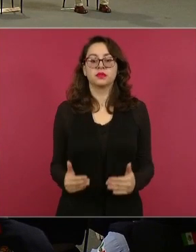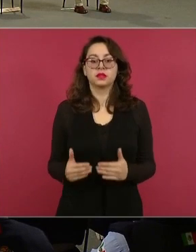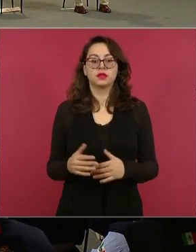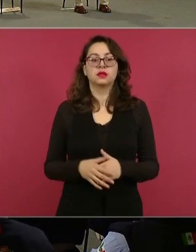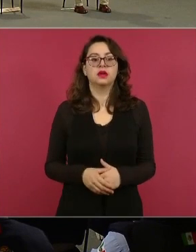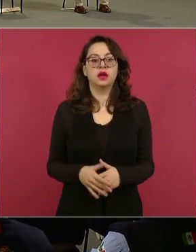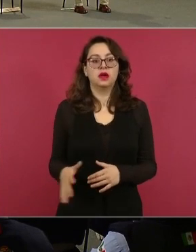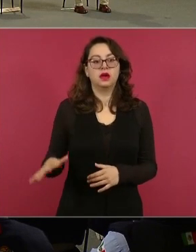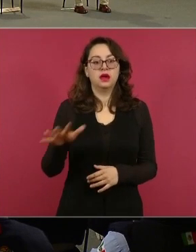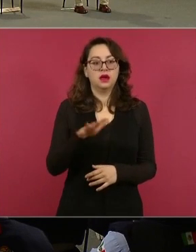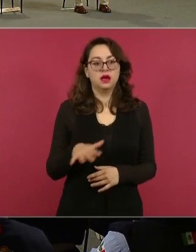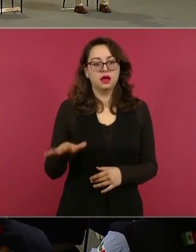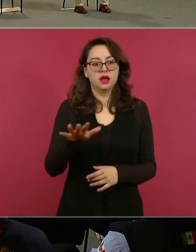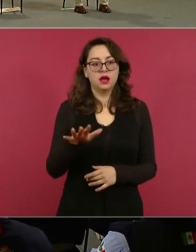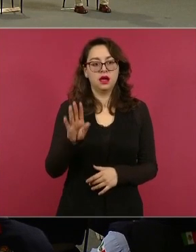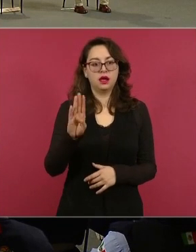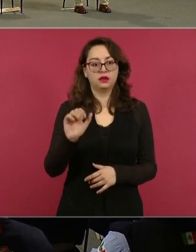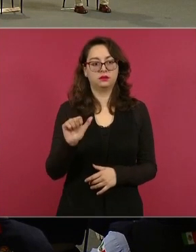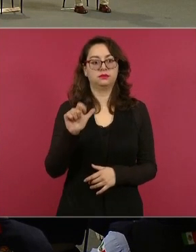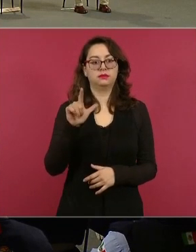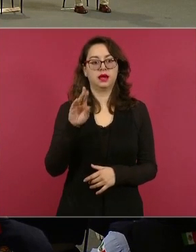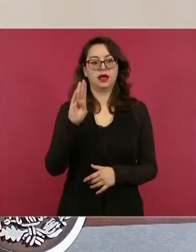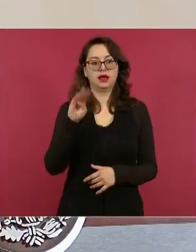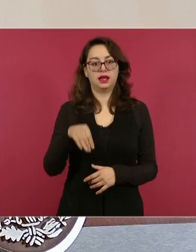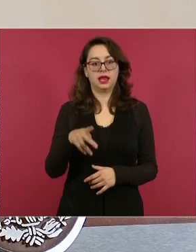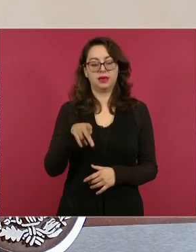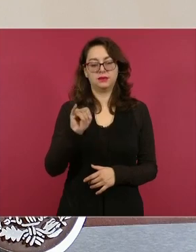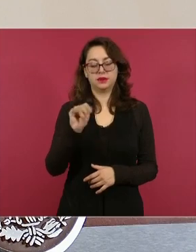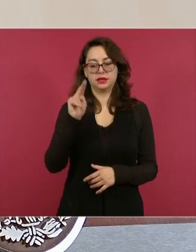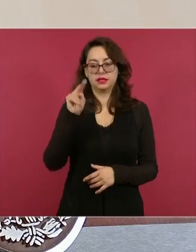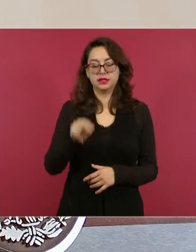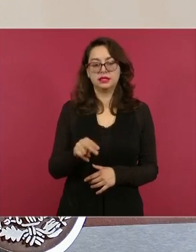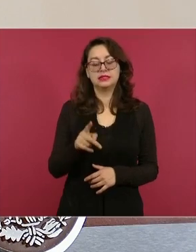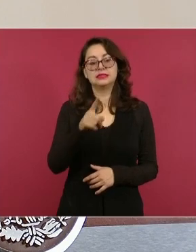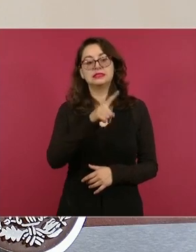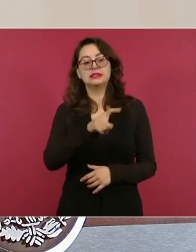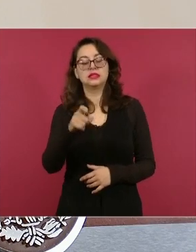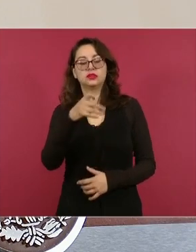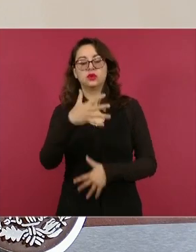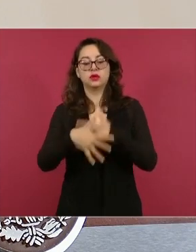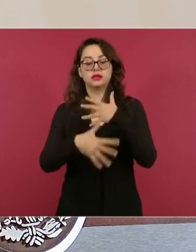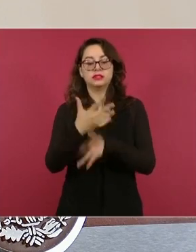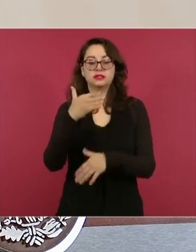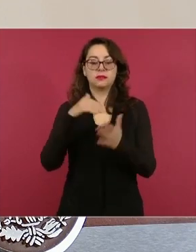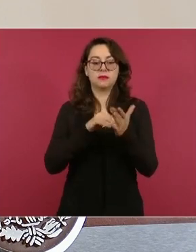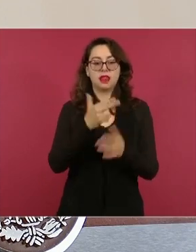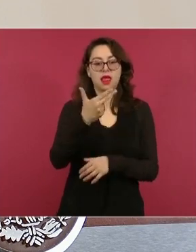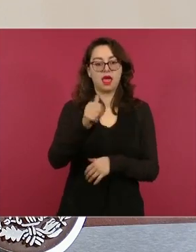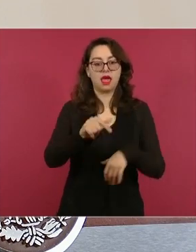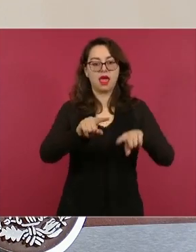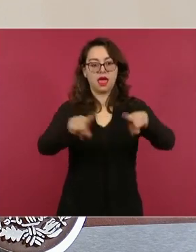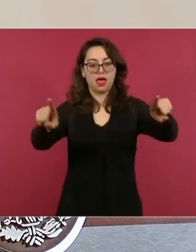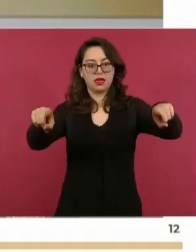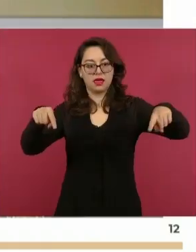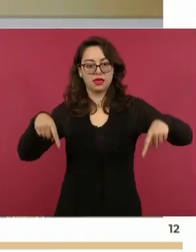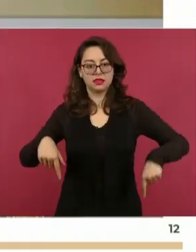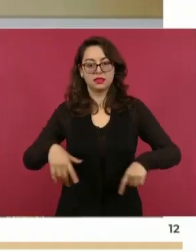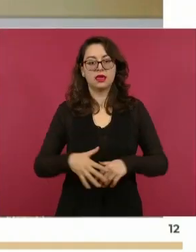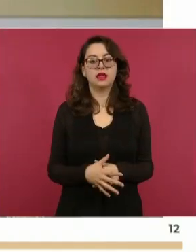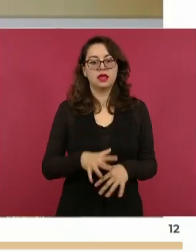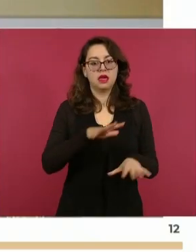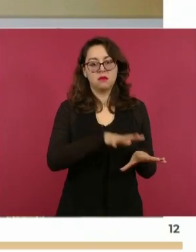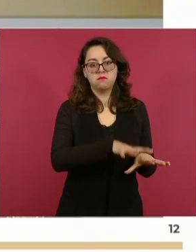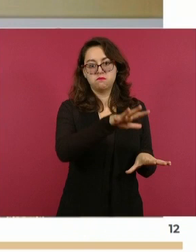fauna, Balanquín, que contempla 115 mil 658 hectáreas, siete núcleos